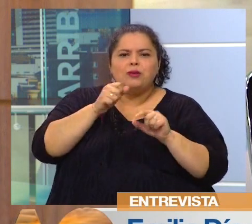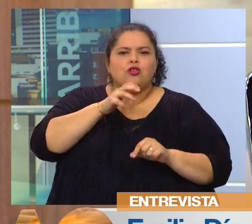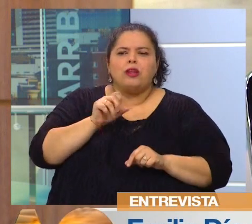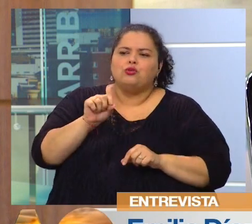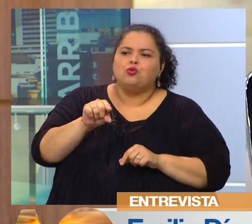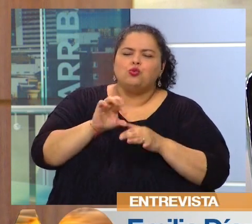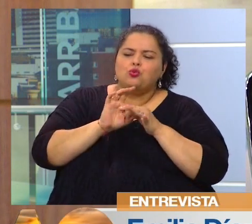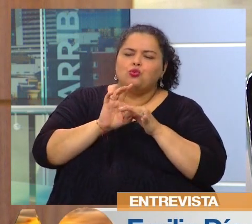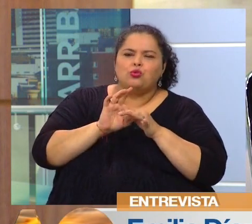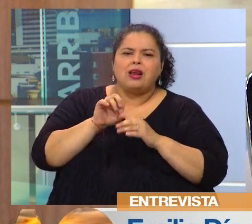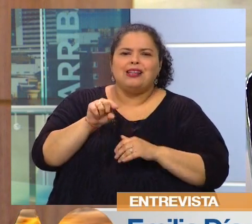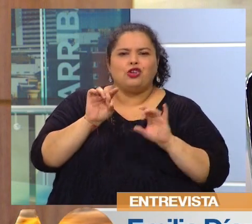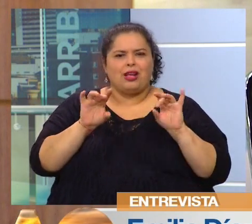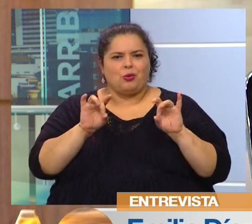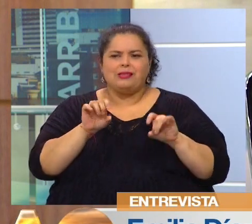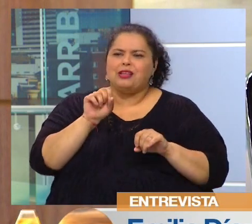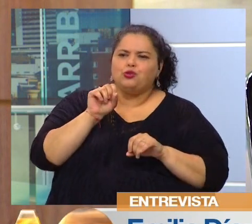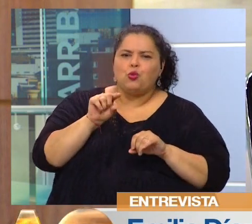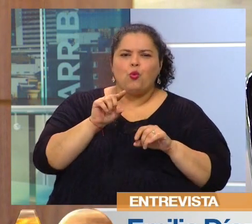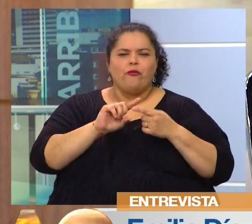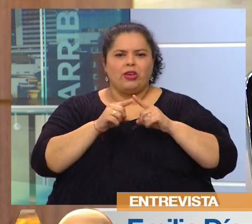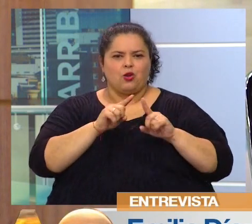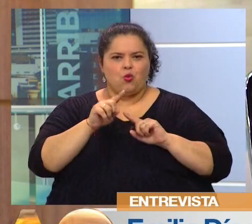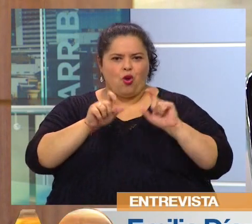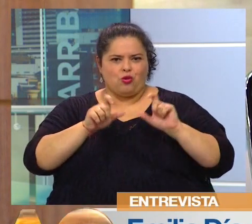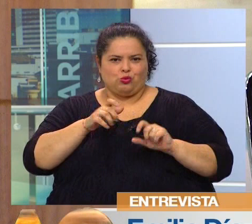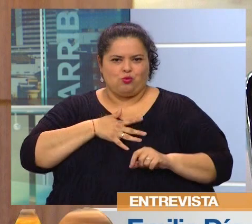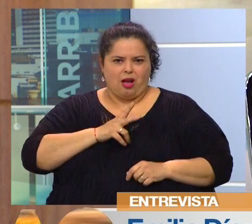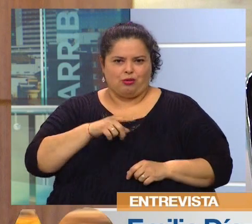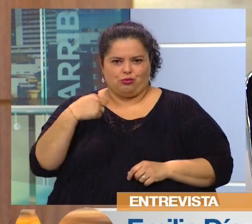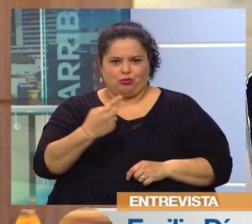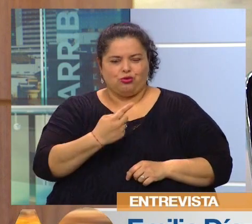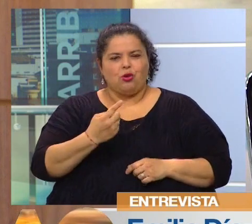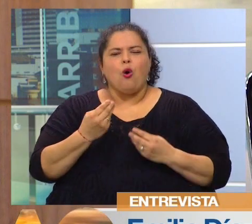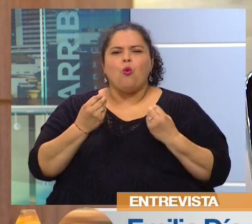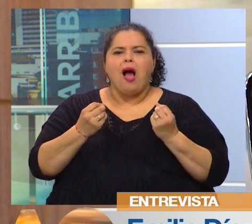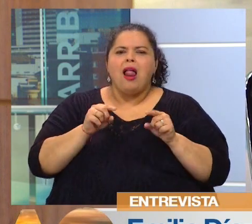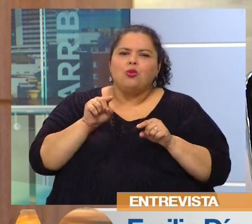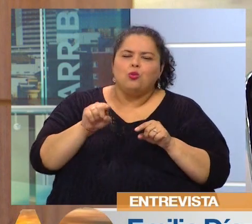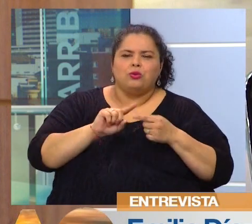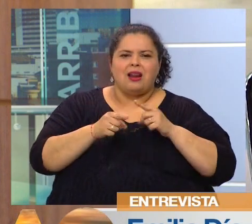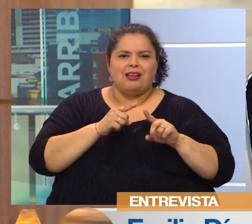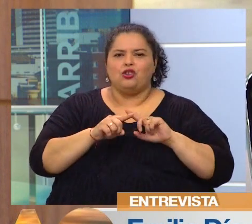relación con la naturaleza. ¿qué devoluciones has tenido? ¿Hay alguna que te haya marcado y decís,